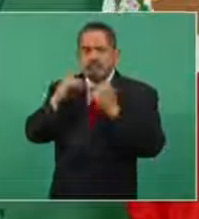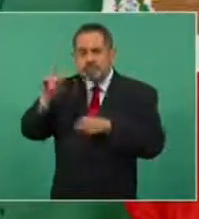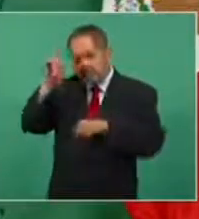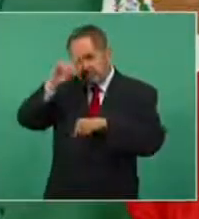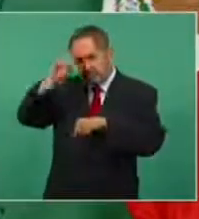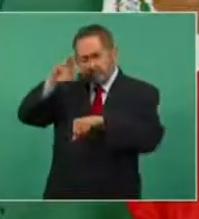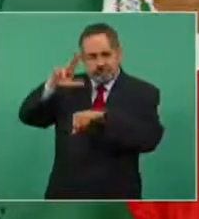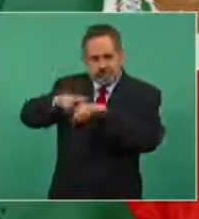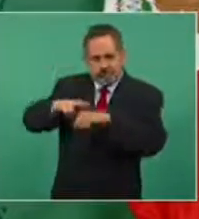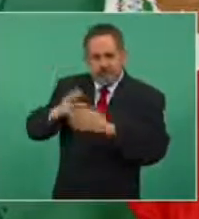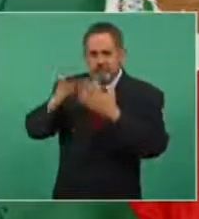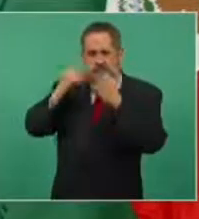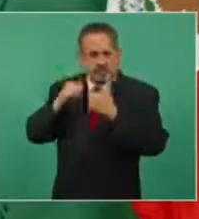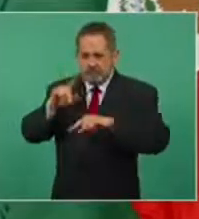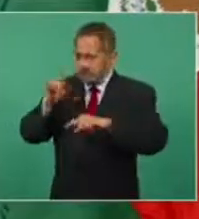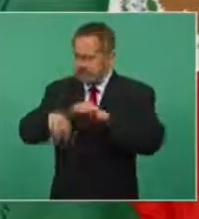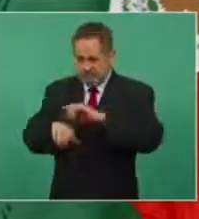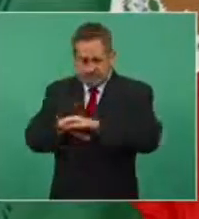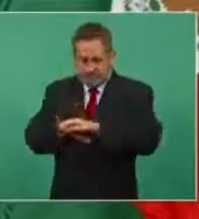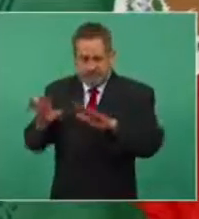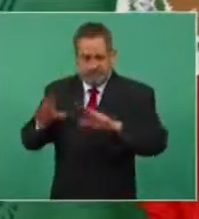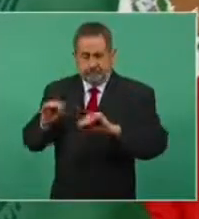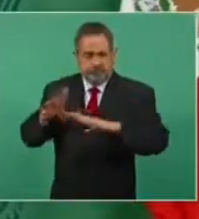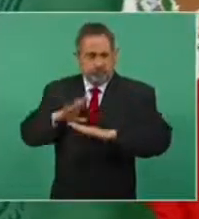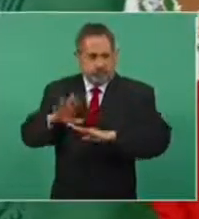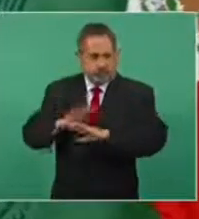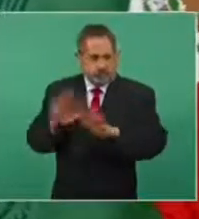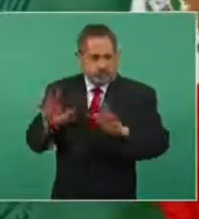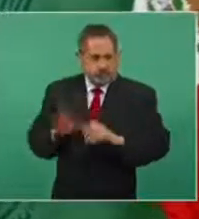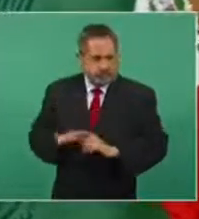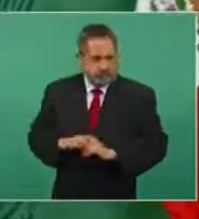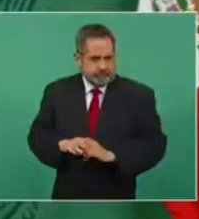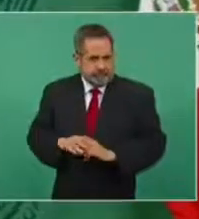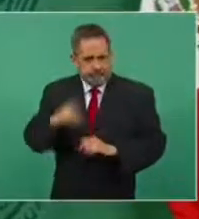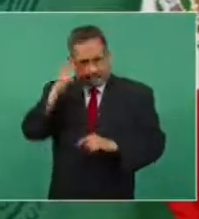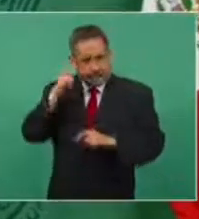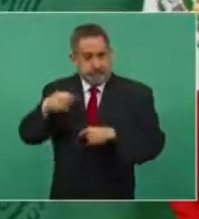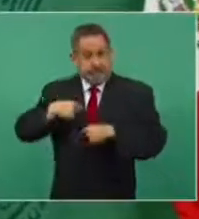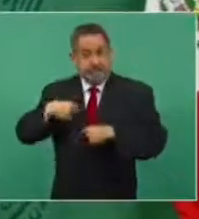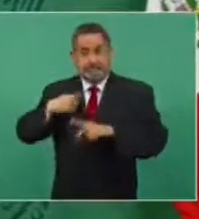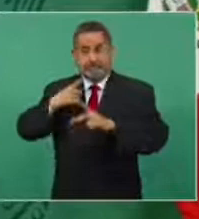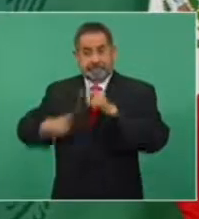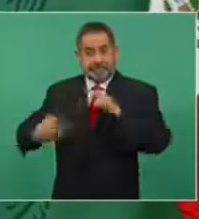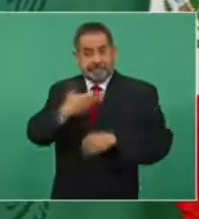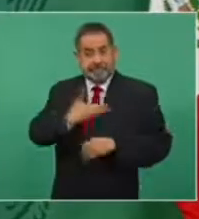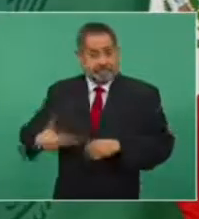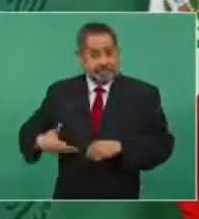se terminaron los asesores. Cuando llegamos al gobierno,